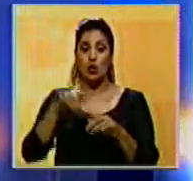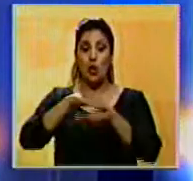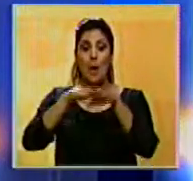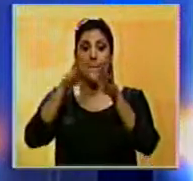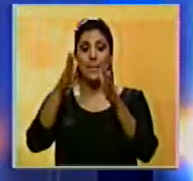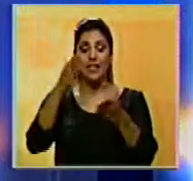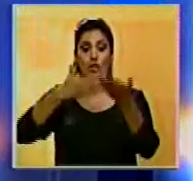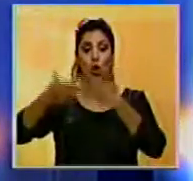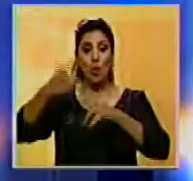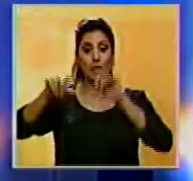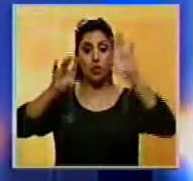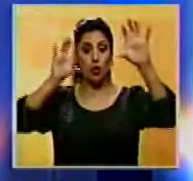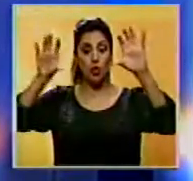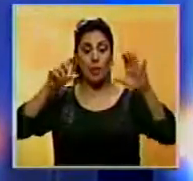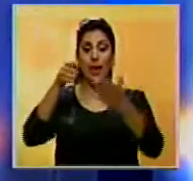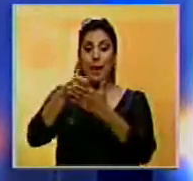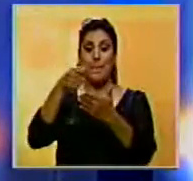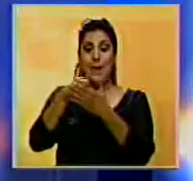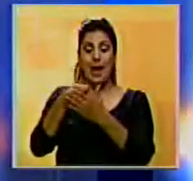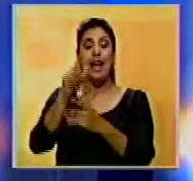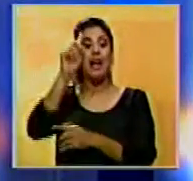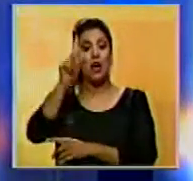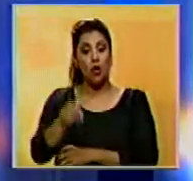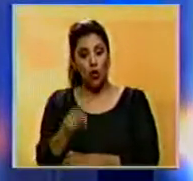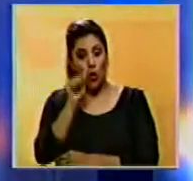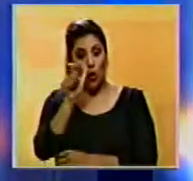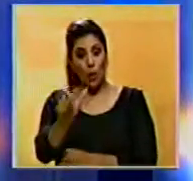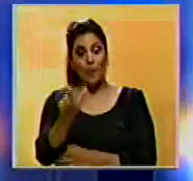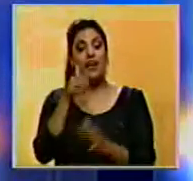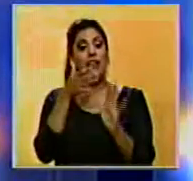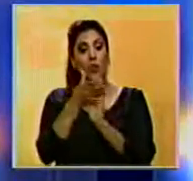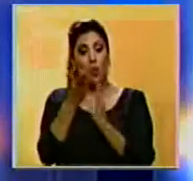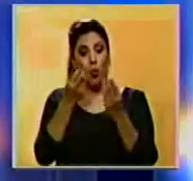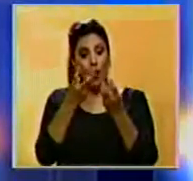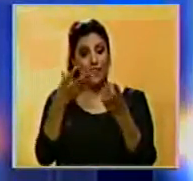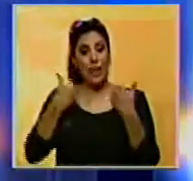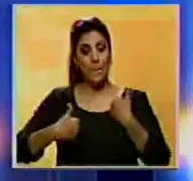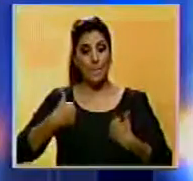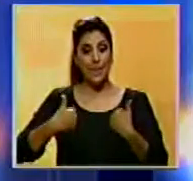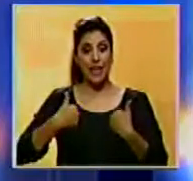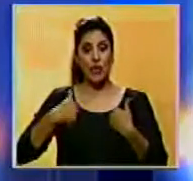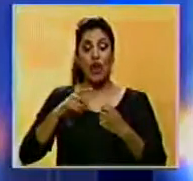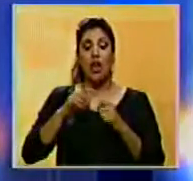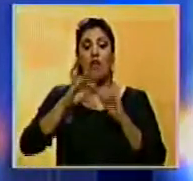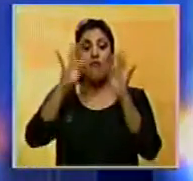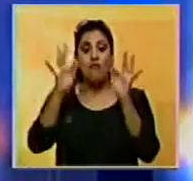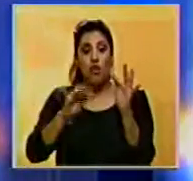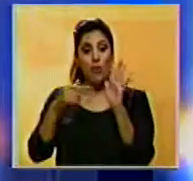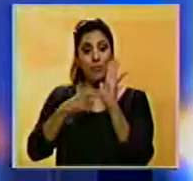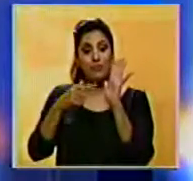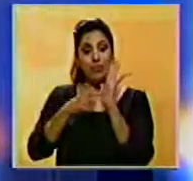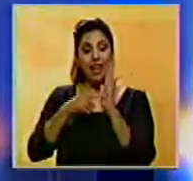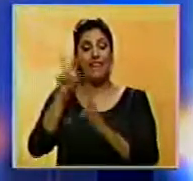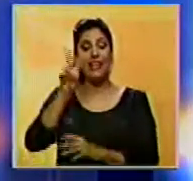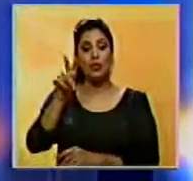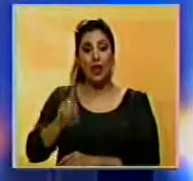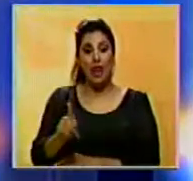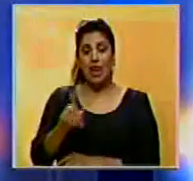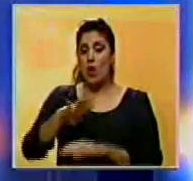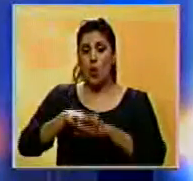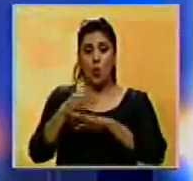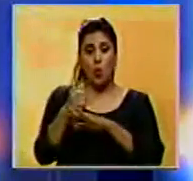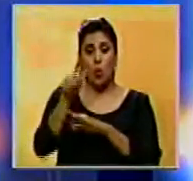El ministro para el comercio exterior e inversión extranjera Jesús Faría afirmó este miércoles que el modelo rentista de Venezuela es el